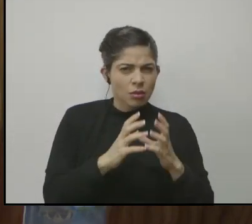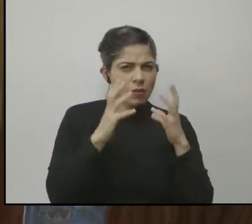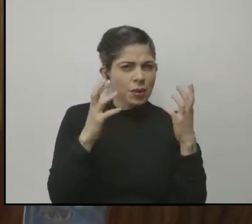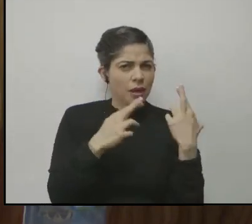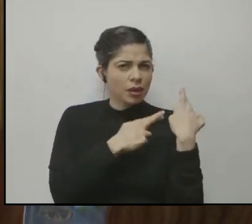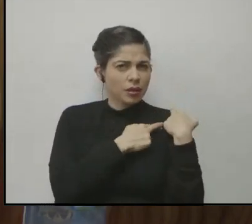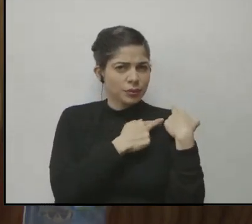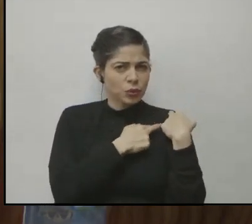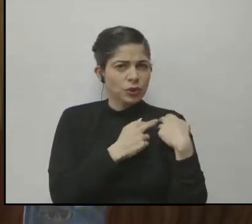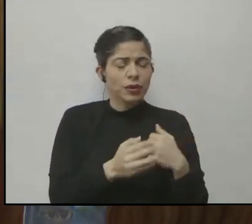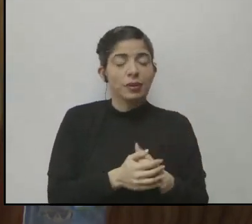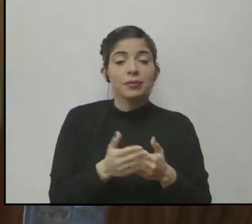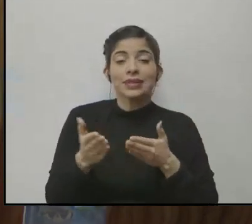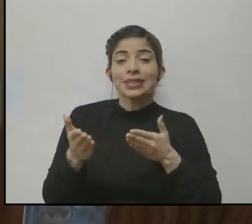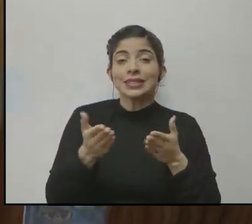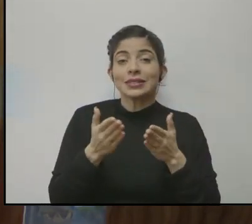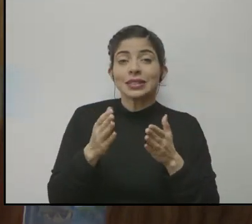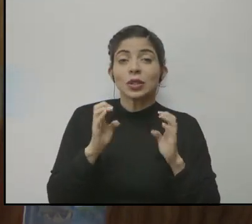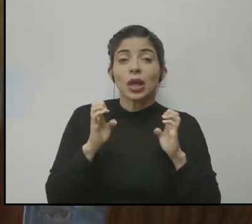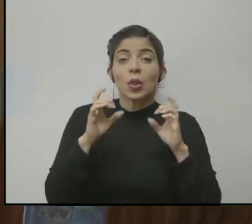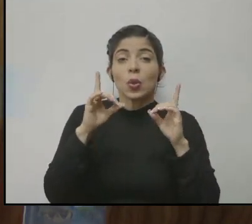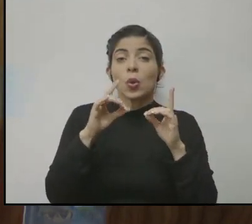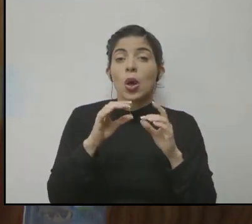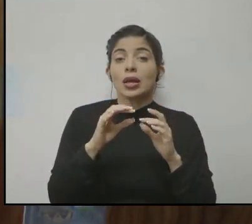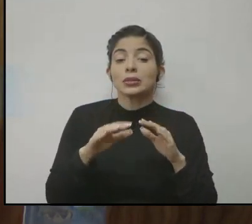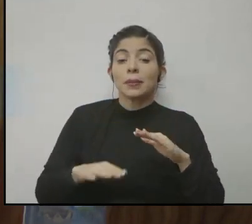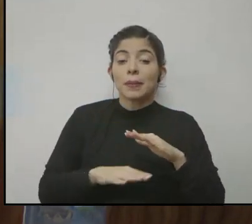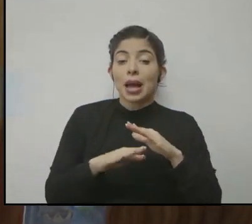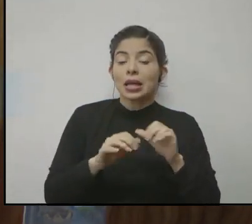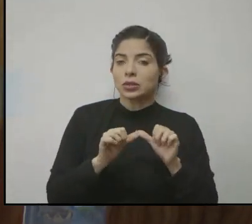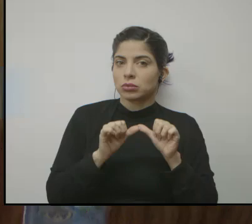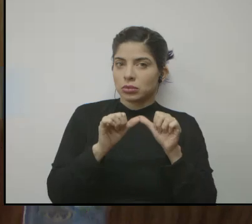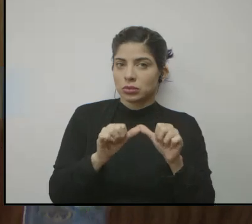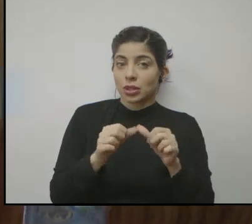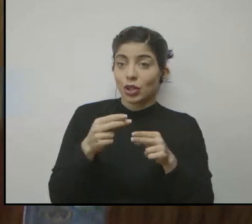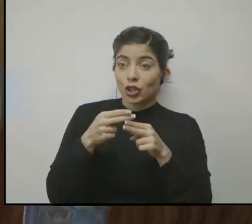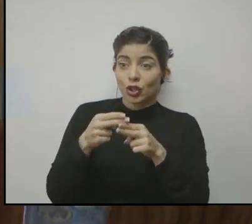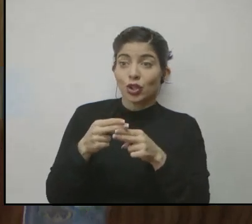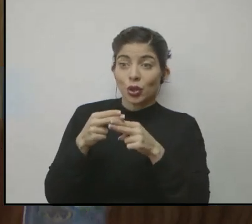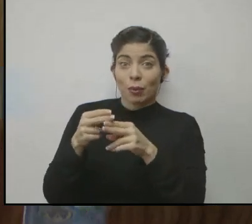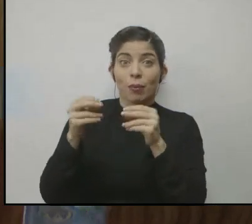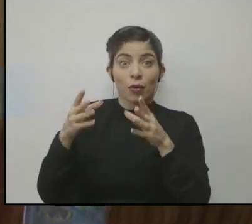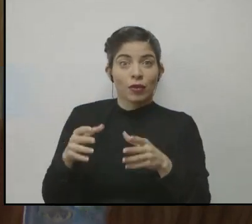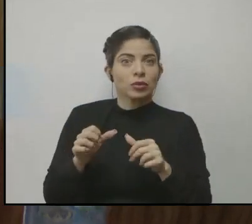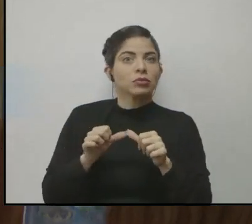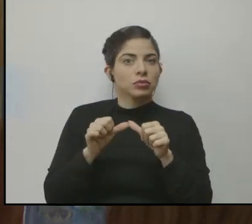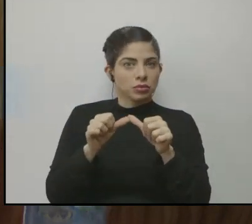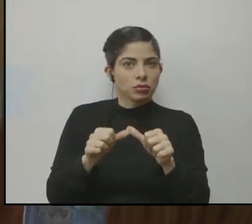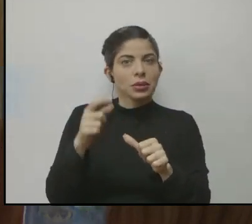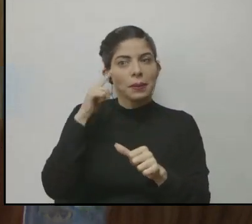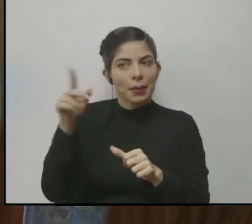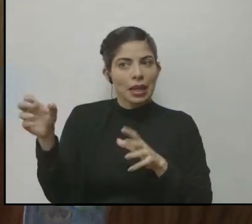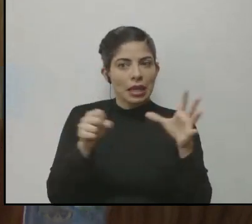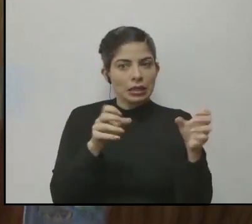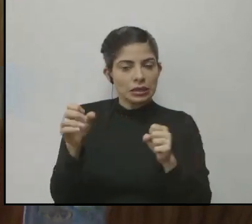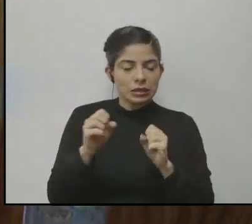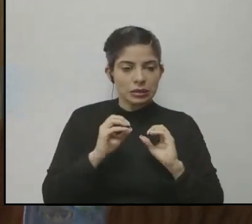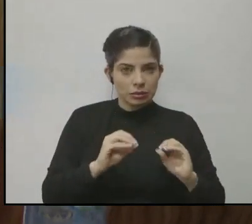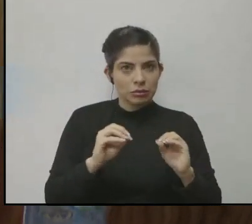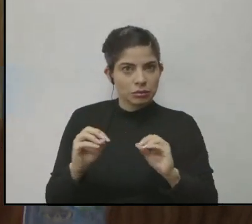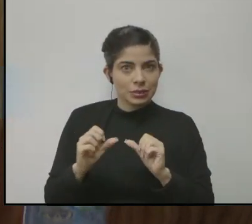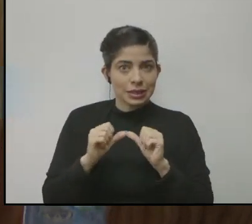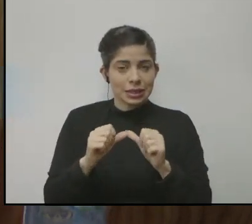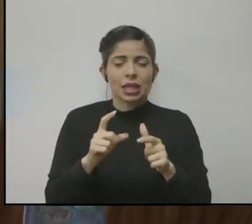responsabilidad. El servicio esencial educativo permanece, el nombramiento de nuestros docentes permanece para llegar a ese servicio educativo,